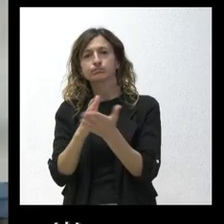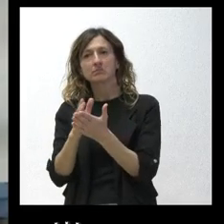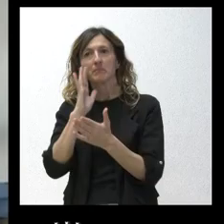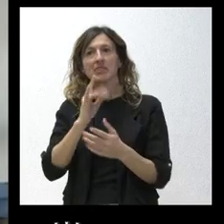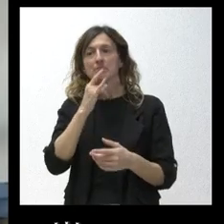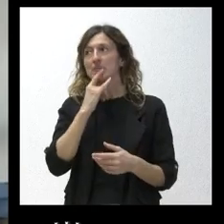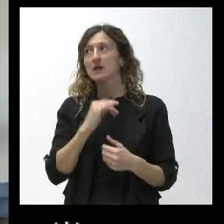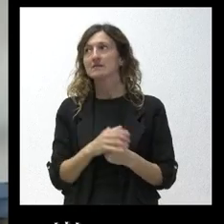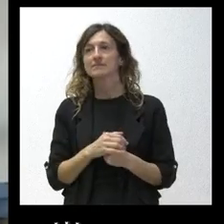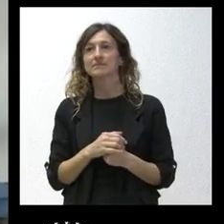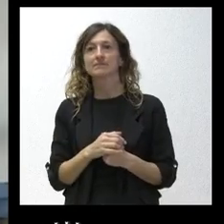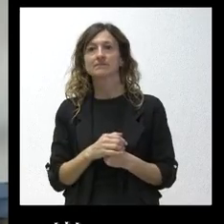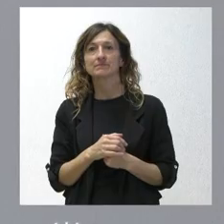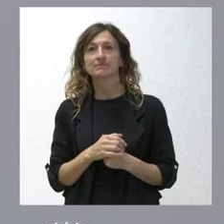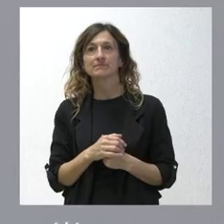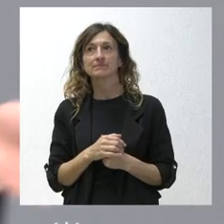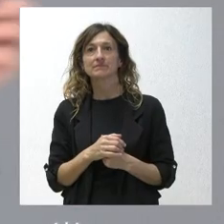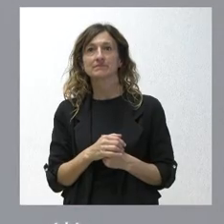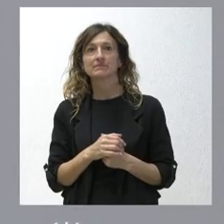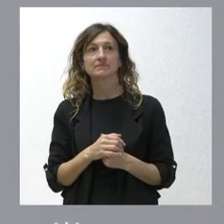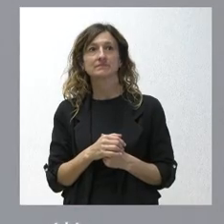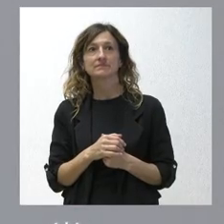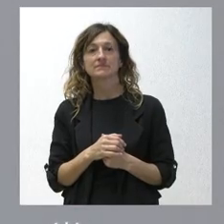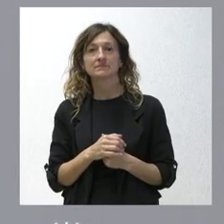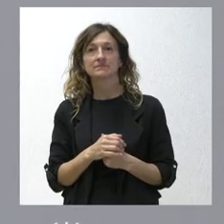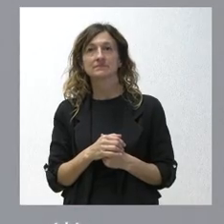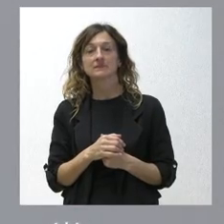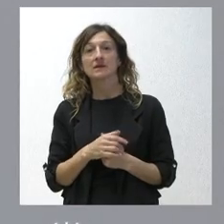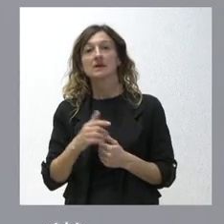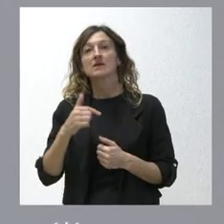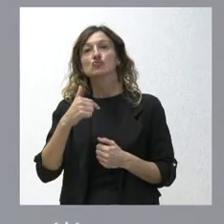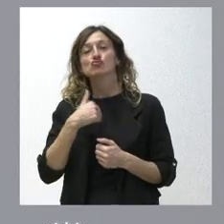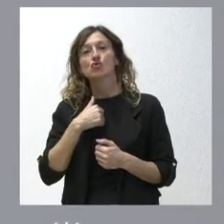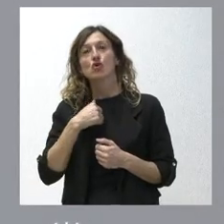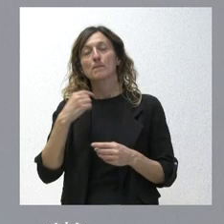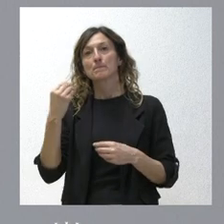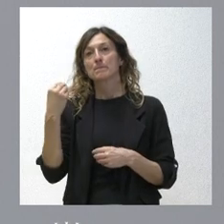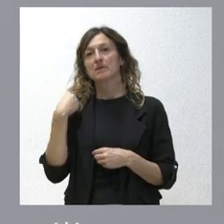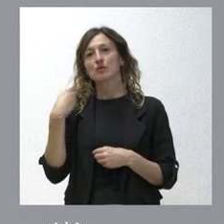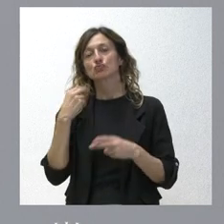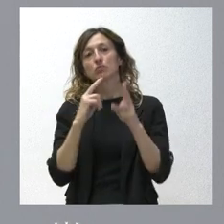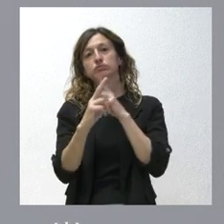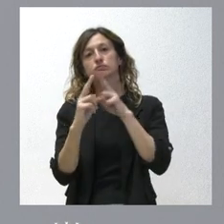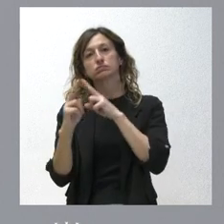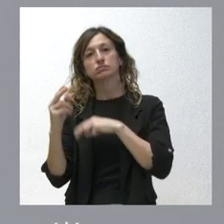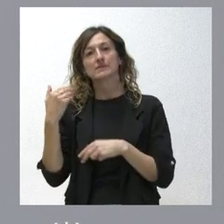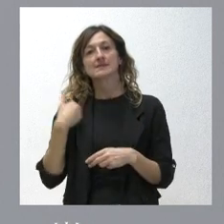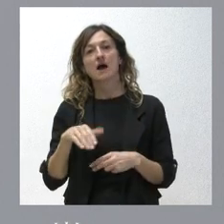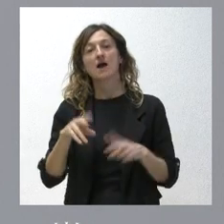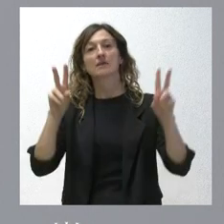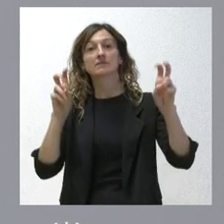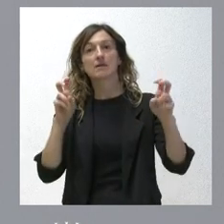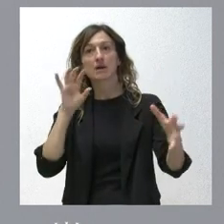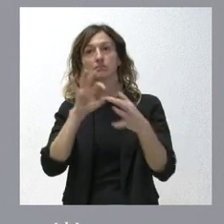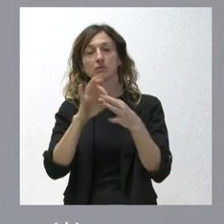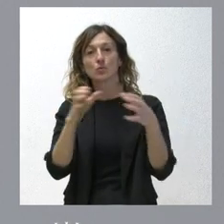esto. Gracias. Pues yo he procurado contestar a las preguntas que formulaban sus compañeros que específicamente hacían referencia a